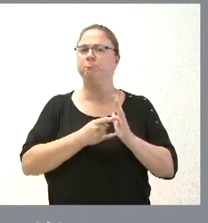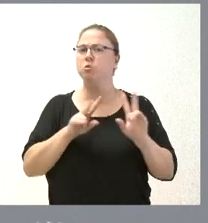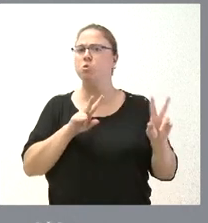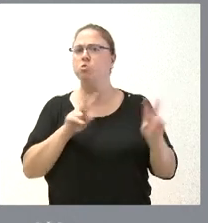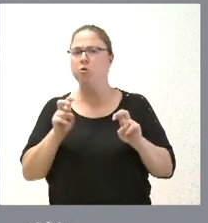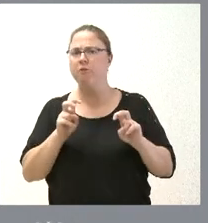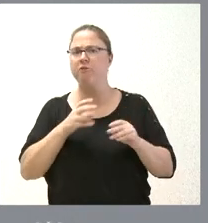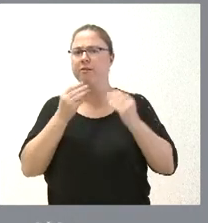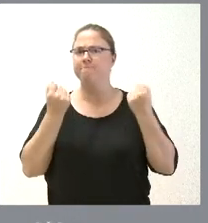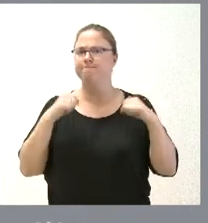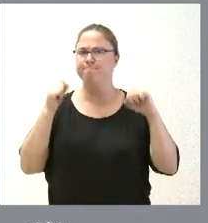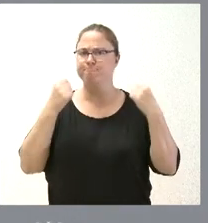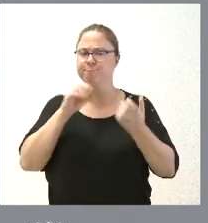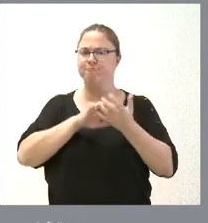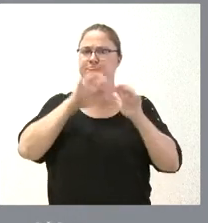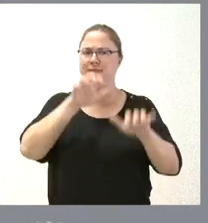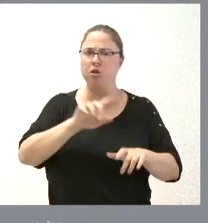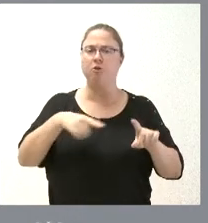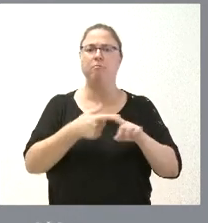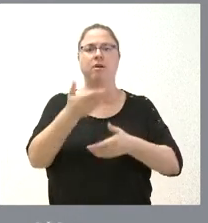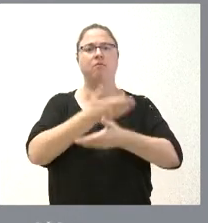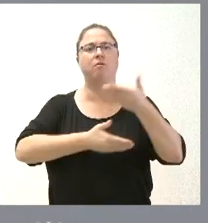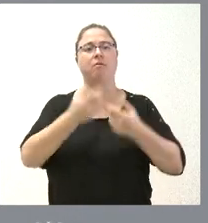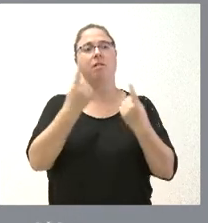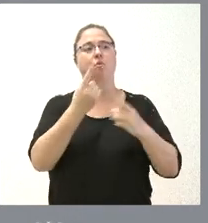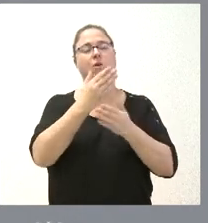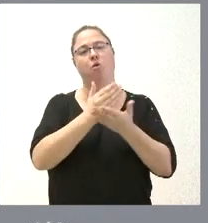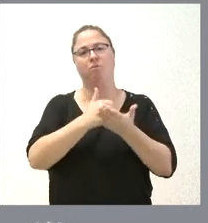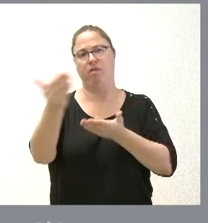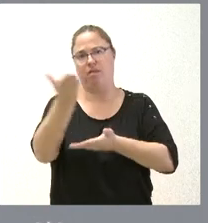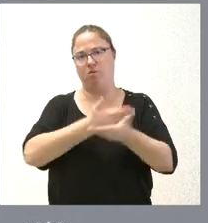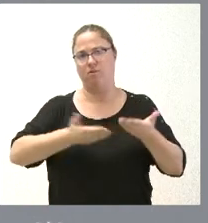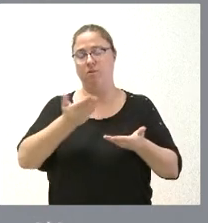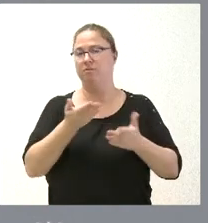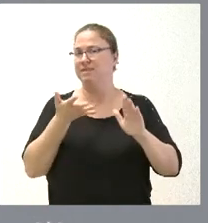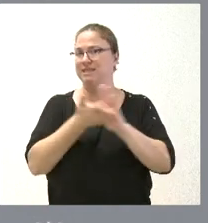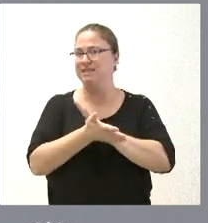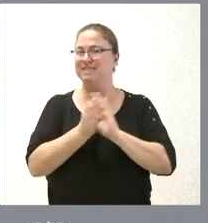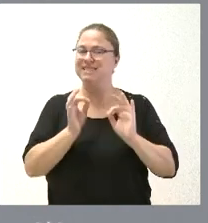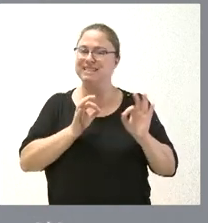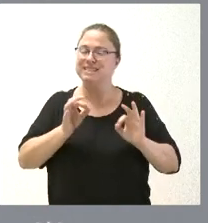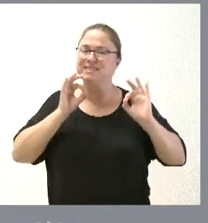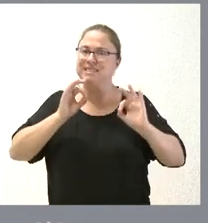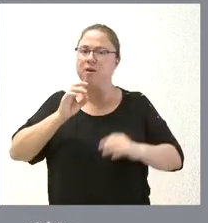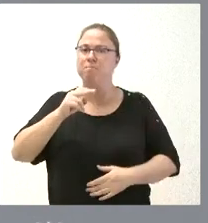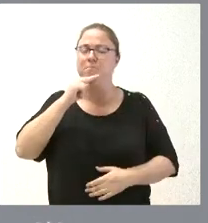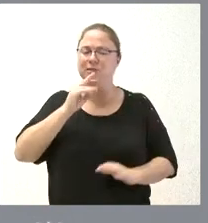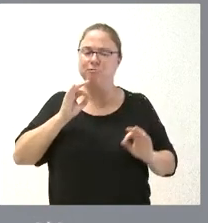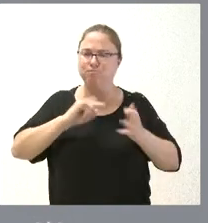se va a poner en práctica en Castilla y León y también en colaboración con alguna otra comunidad autónoma, que supone la incorporación de prototipos tecnológicos